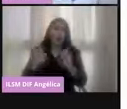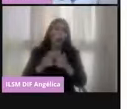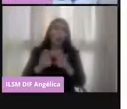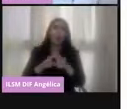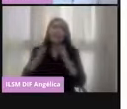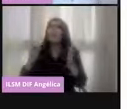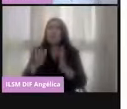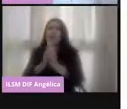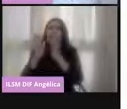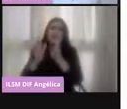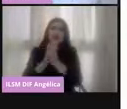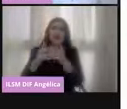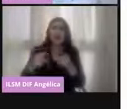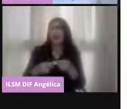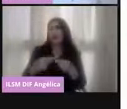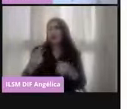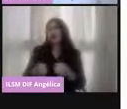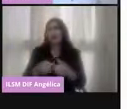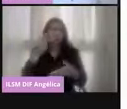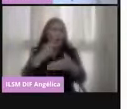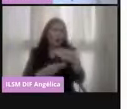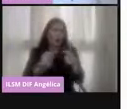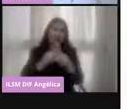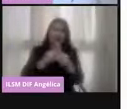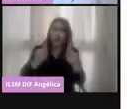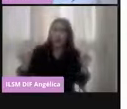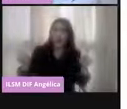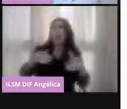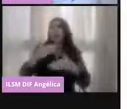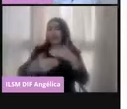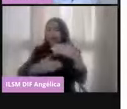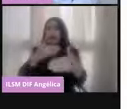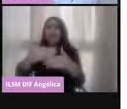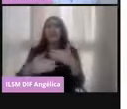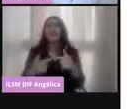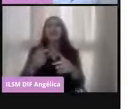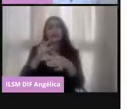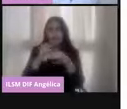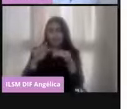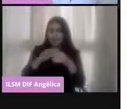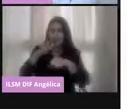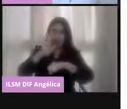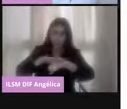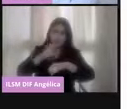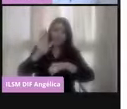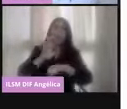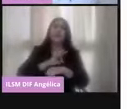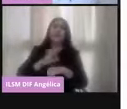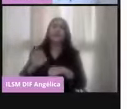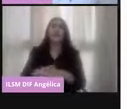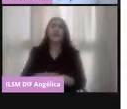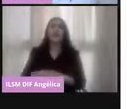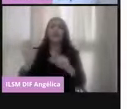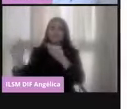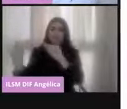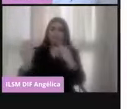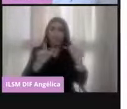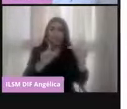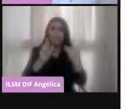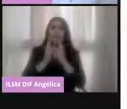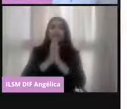nada más en el ejercicio del voto. Y bueno, más adelante vamos a ver de qué estoy hablando puntualmente. Si me apoyan con la siguiente, por favor.